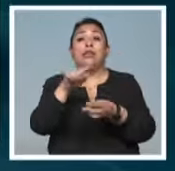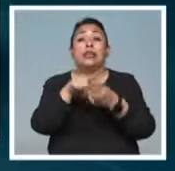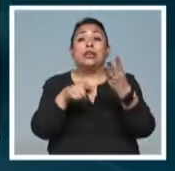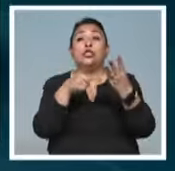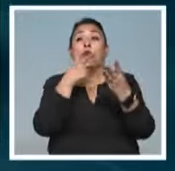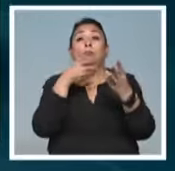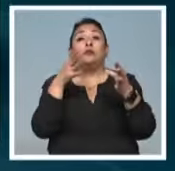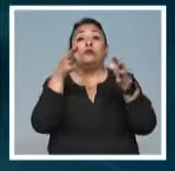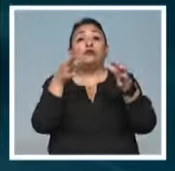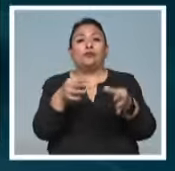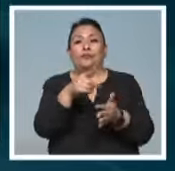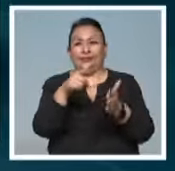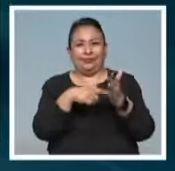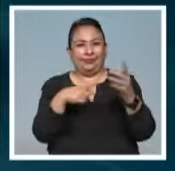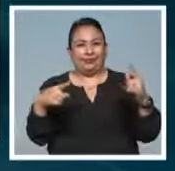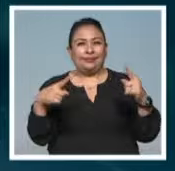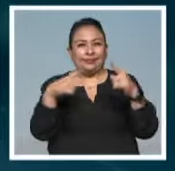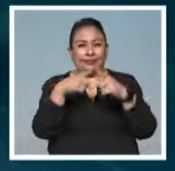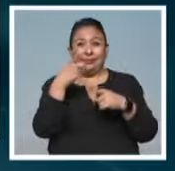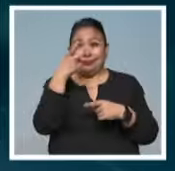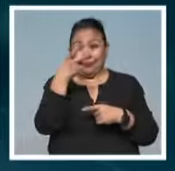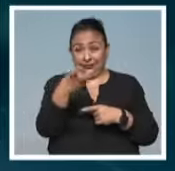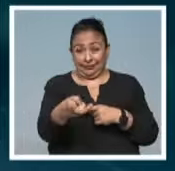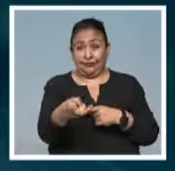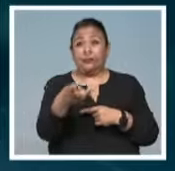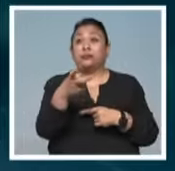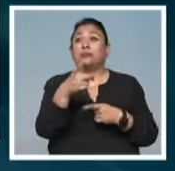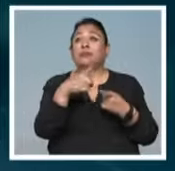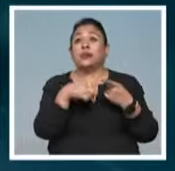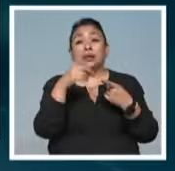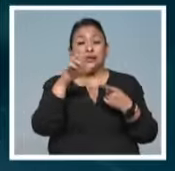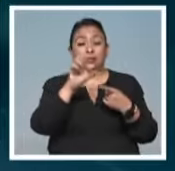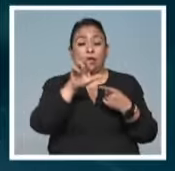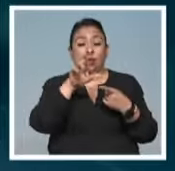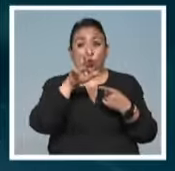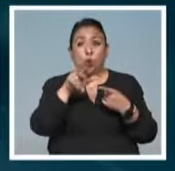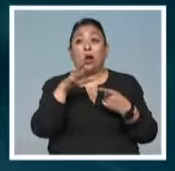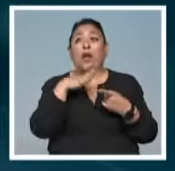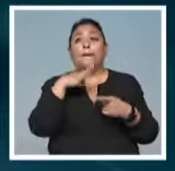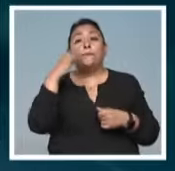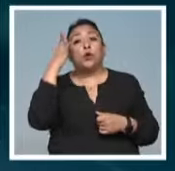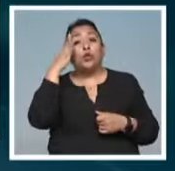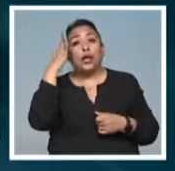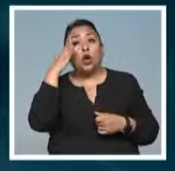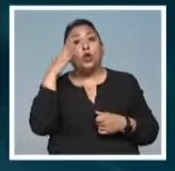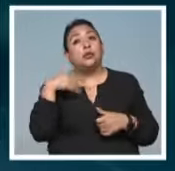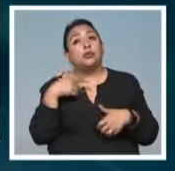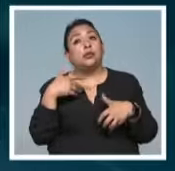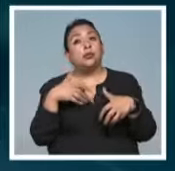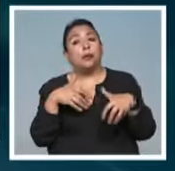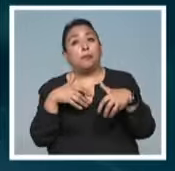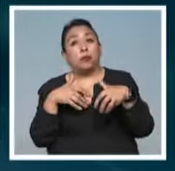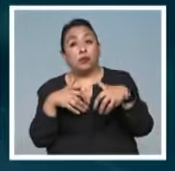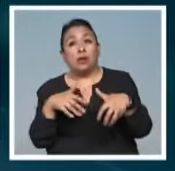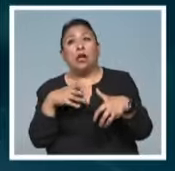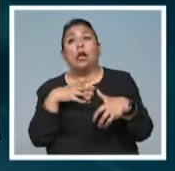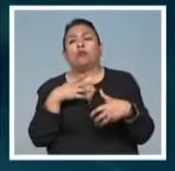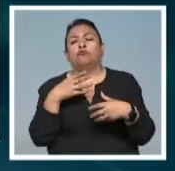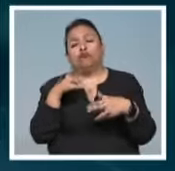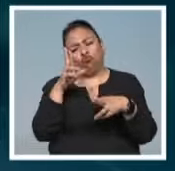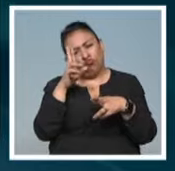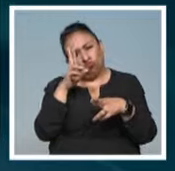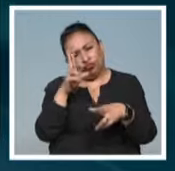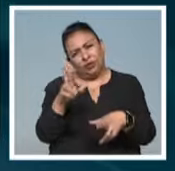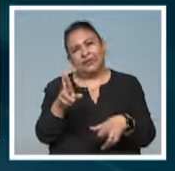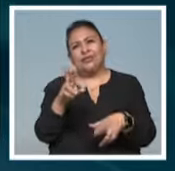hombres que fundaron el templo. Estos Mikoshi pertenecen al santuario y son los protagonistas de la procesión y reciben gran veneración